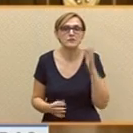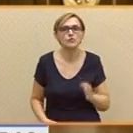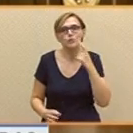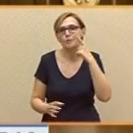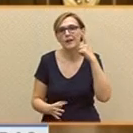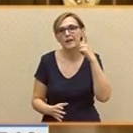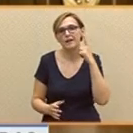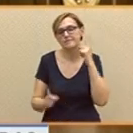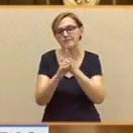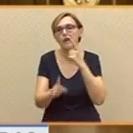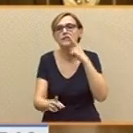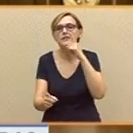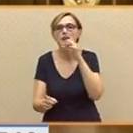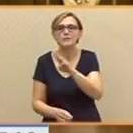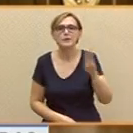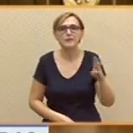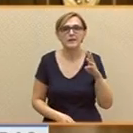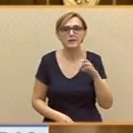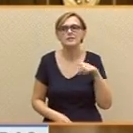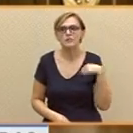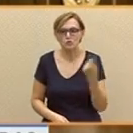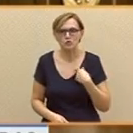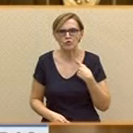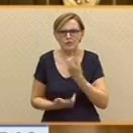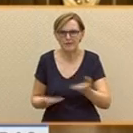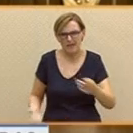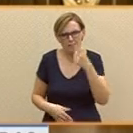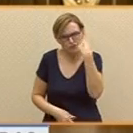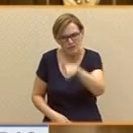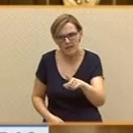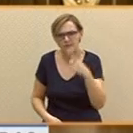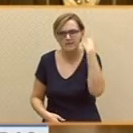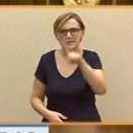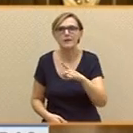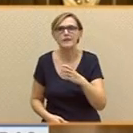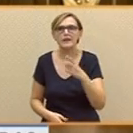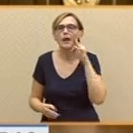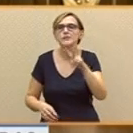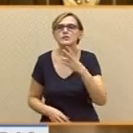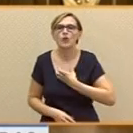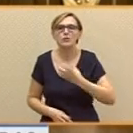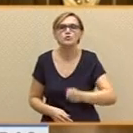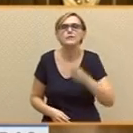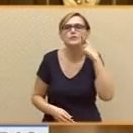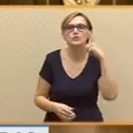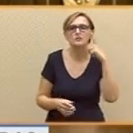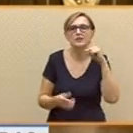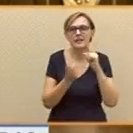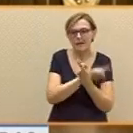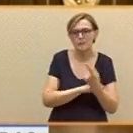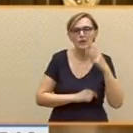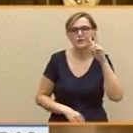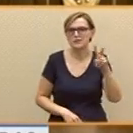sus políticas nosotros sí somos de fiar. Y usted lo sabe. Lo ha visto en los ayuntamientos del cambio y lo ha visto en varias comunidades autónomas.